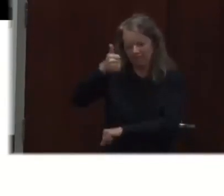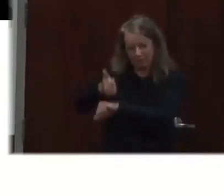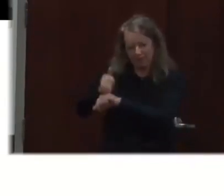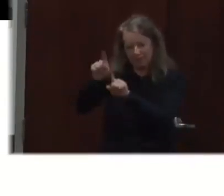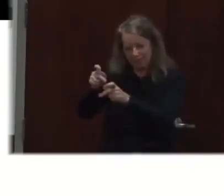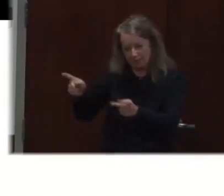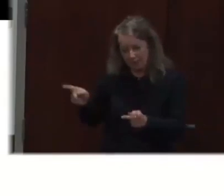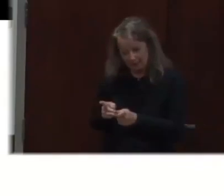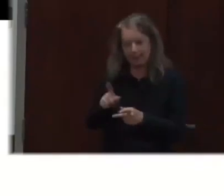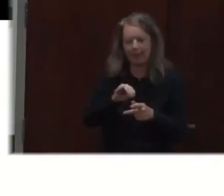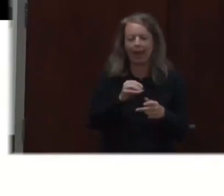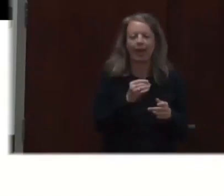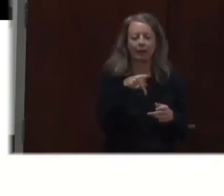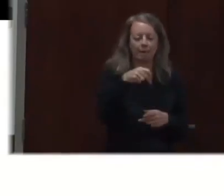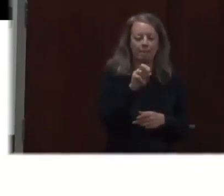web.